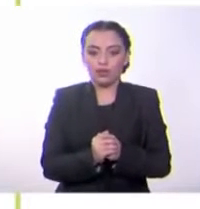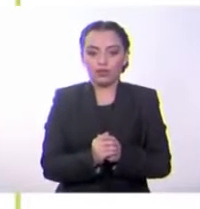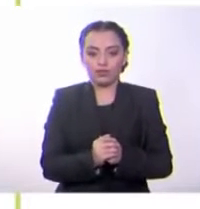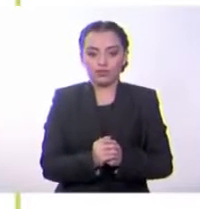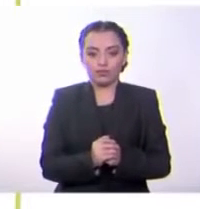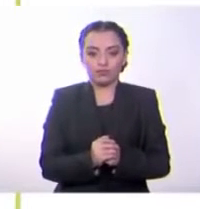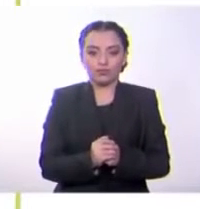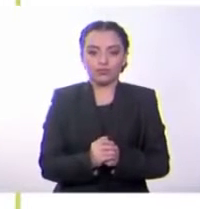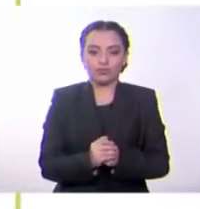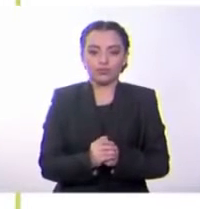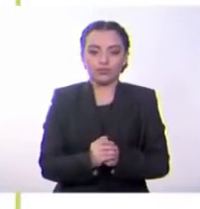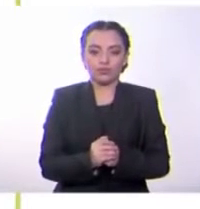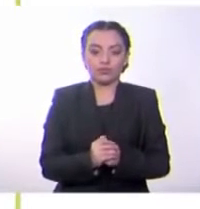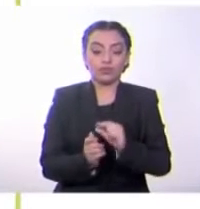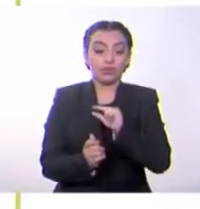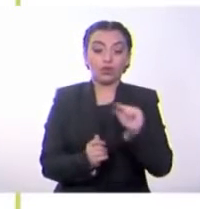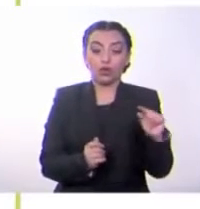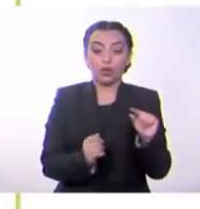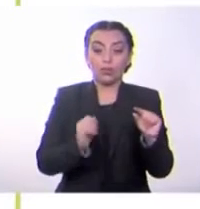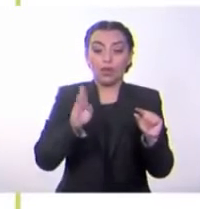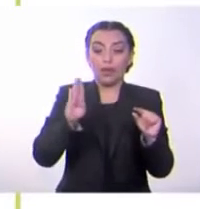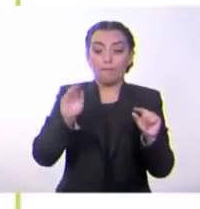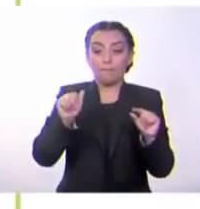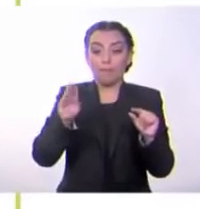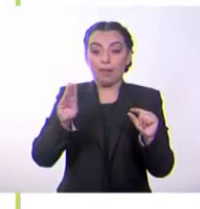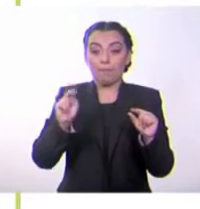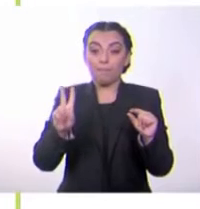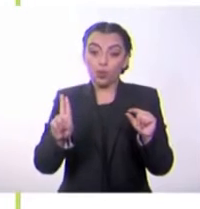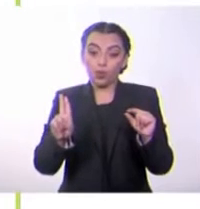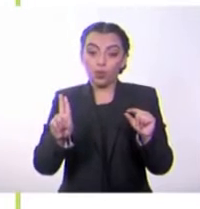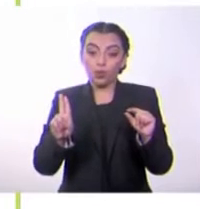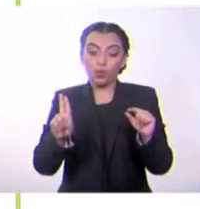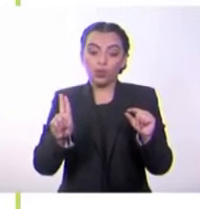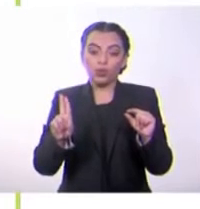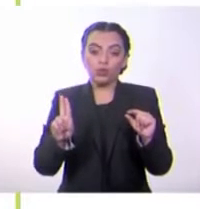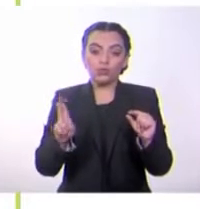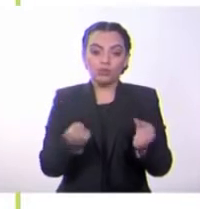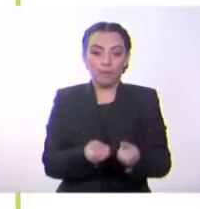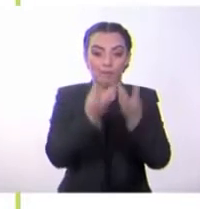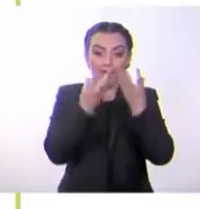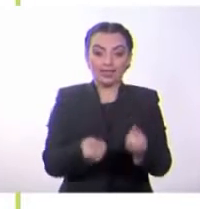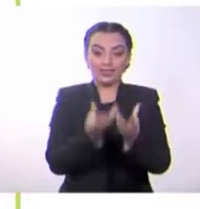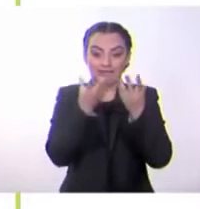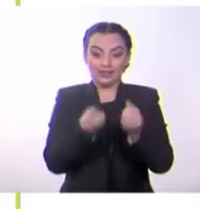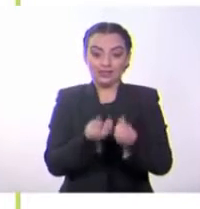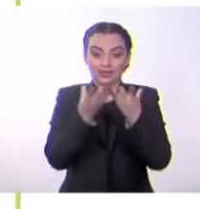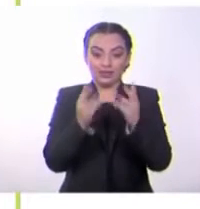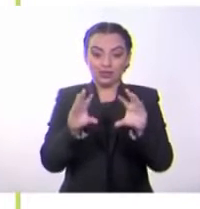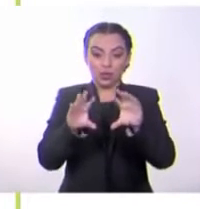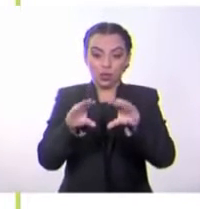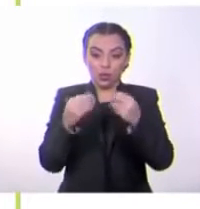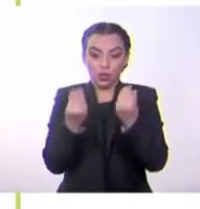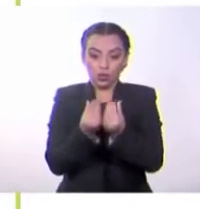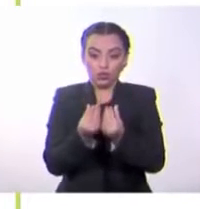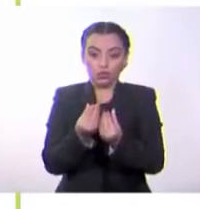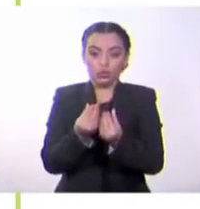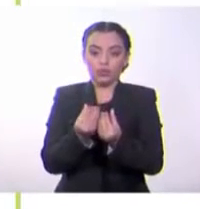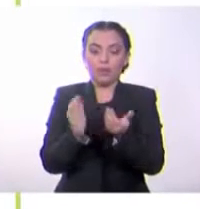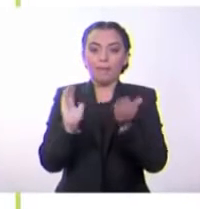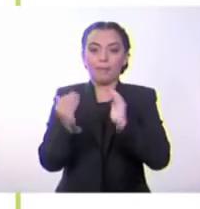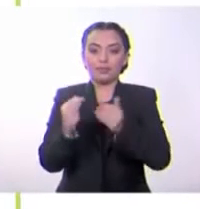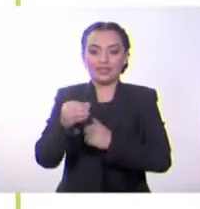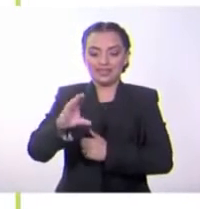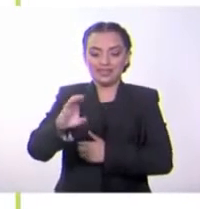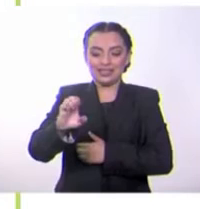Nombre, bambú. Reino, vegetal. Grupo, gramíneas. Como los cereales. Dimensiones,